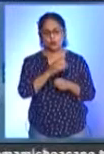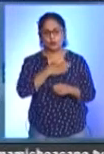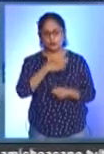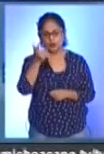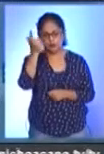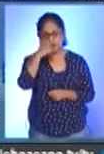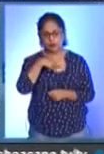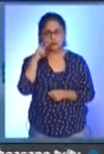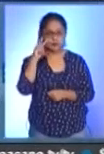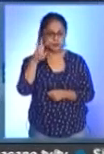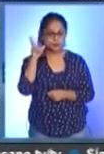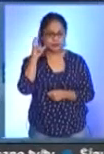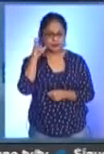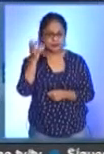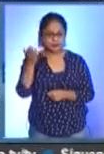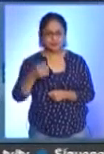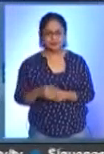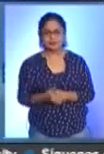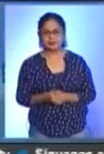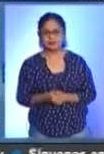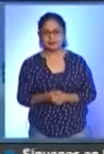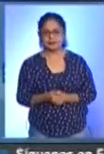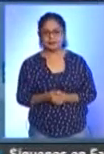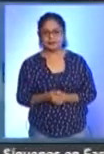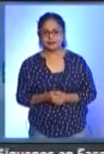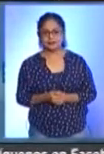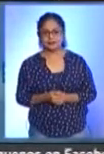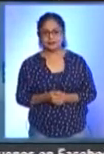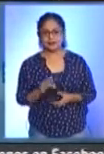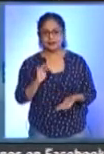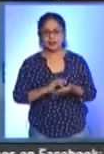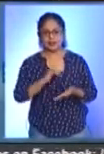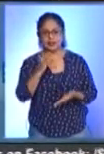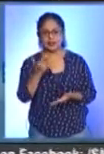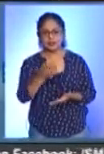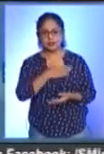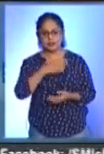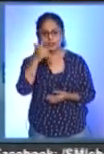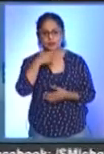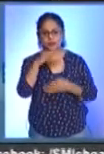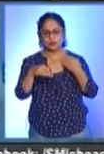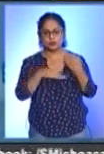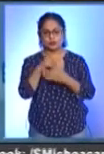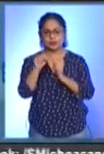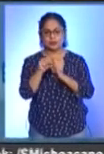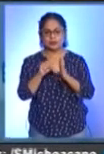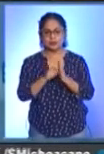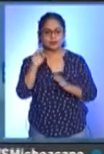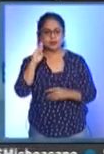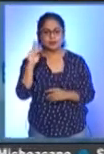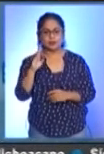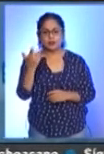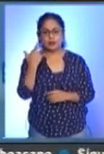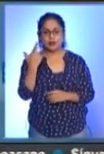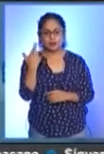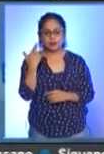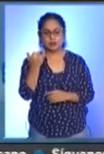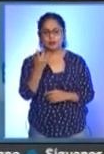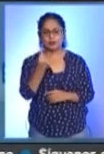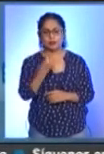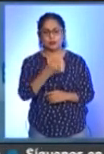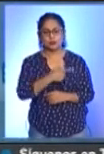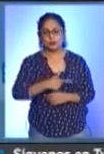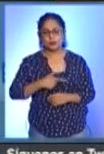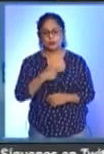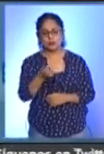buena noche, te vemos y también te escuchamos. Gracias, muy buenas noches amigos del Sistema Michoacano de Radio y Televisión, qué gusto saludarles desde